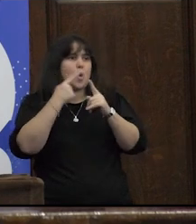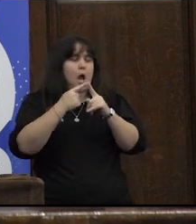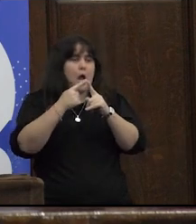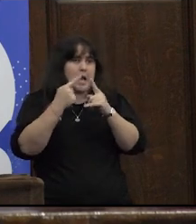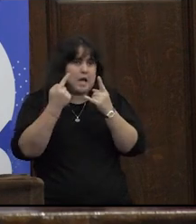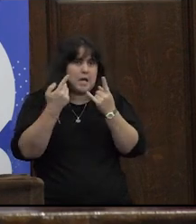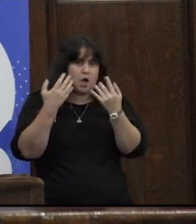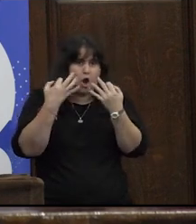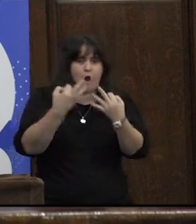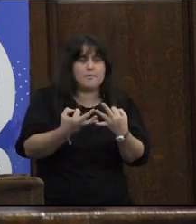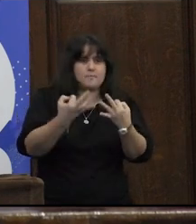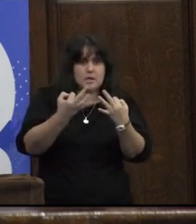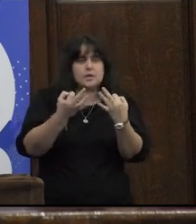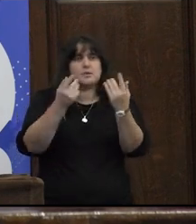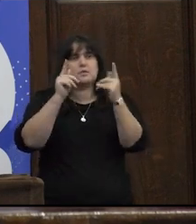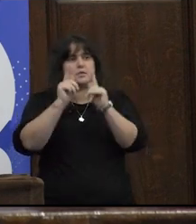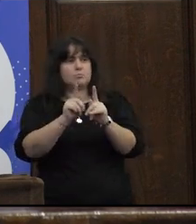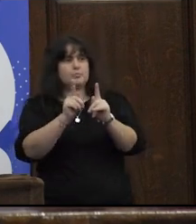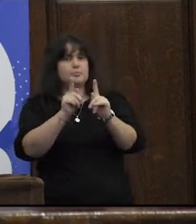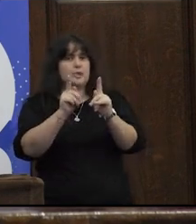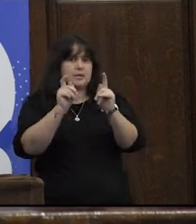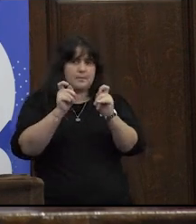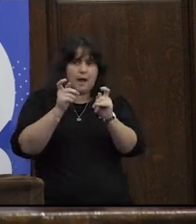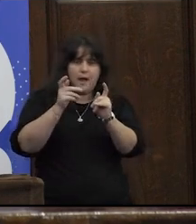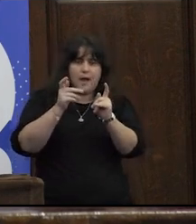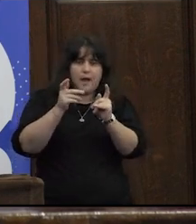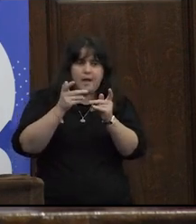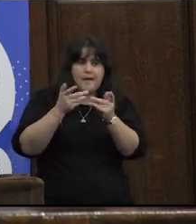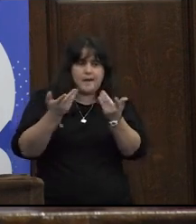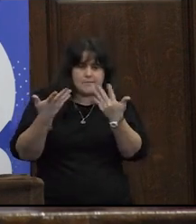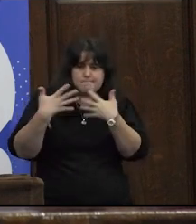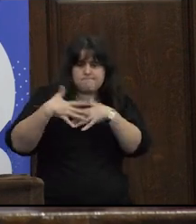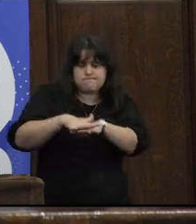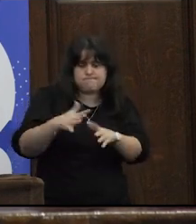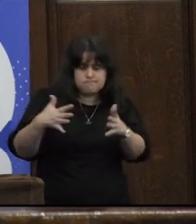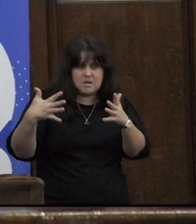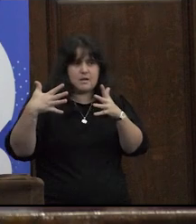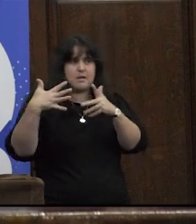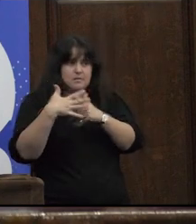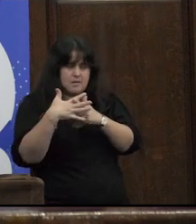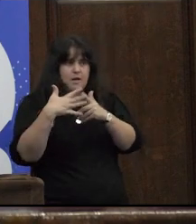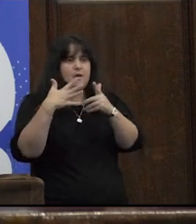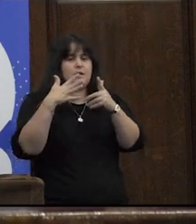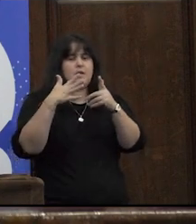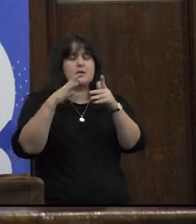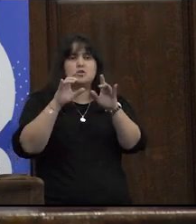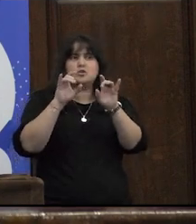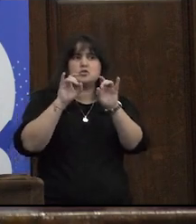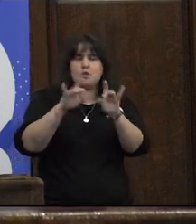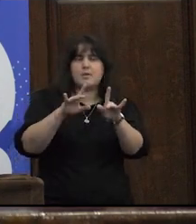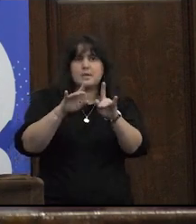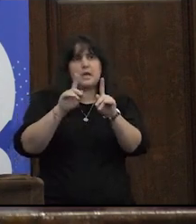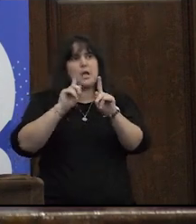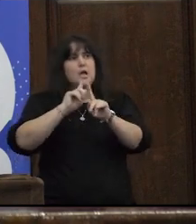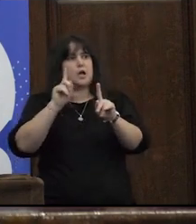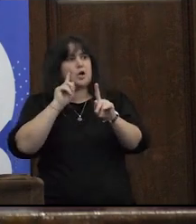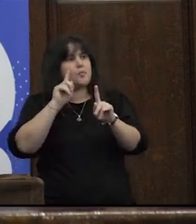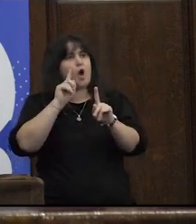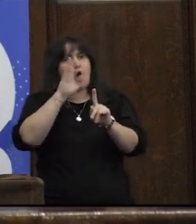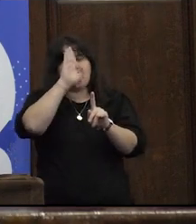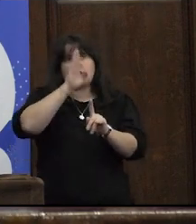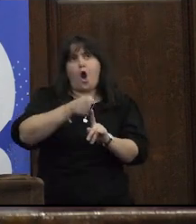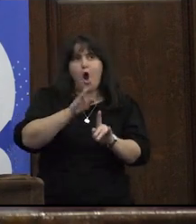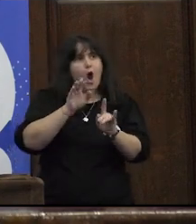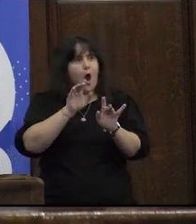integral bueno además de esta cuestión de la integralidad y que no sea desde el punto de